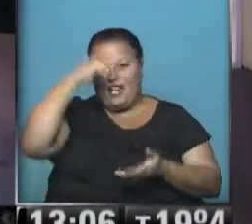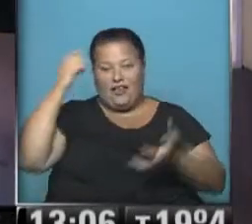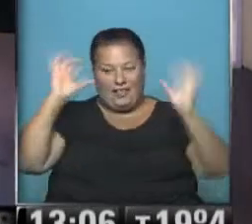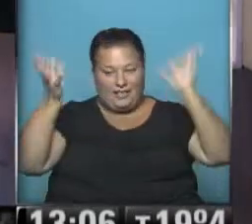Nacional.